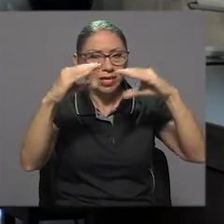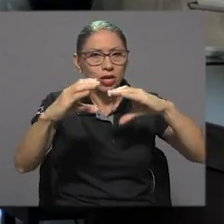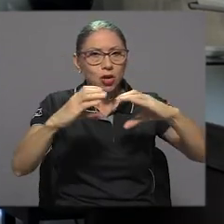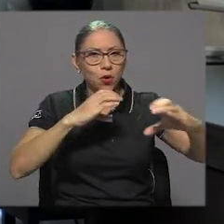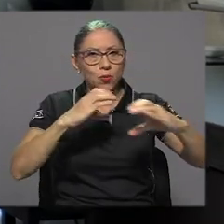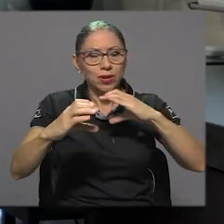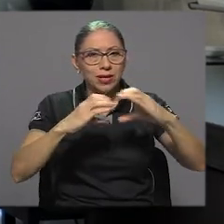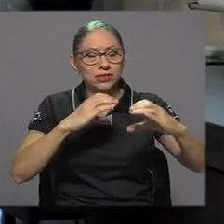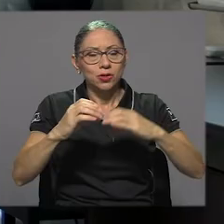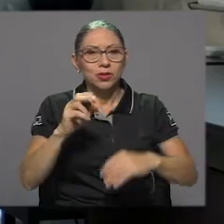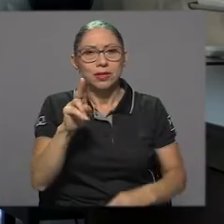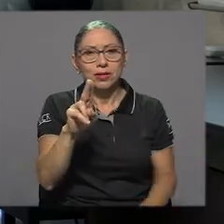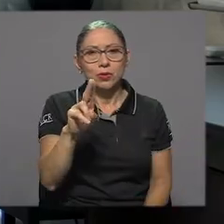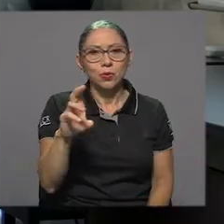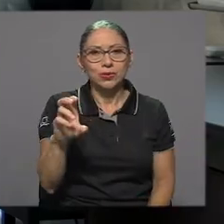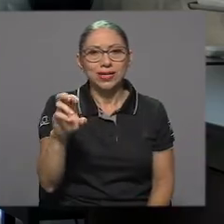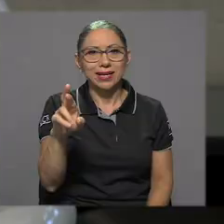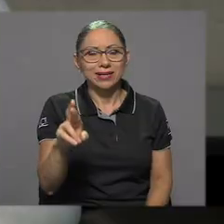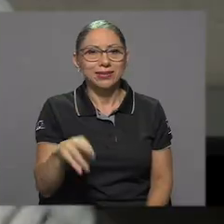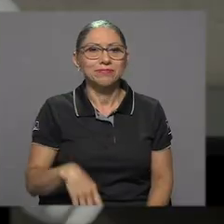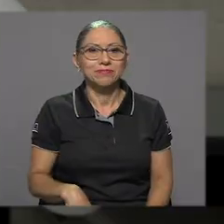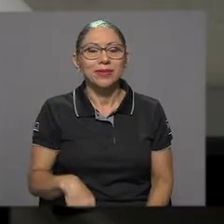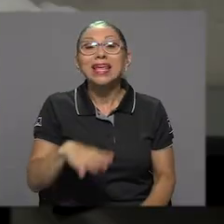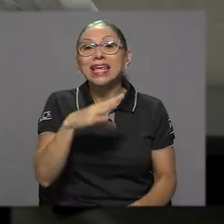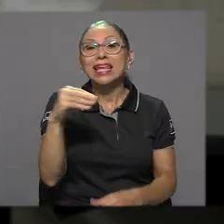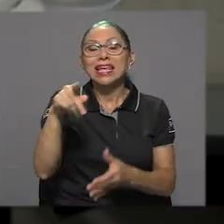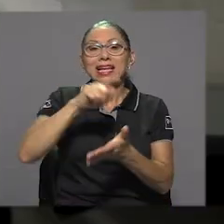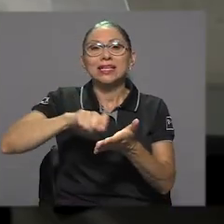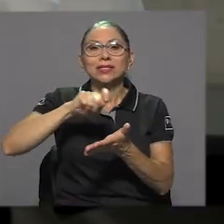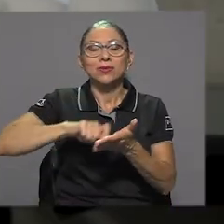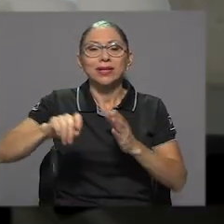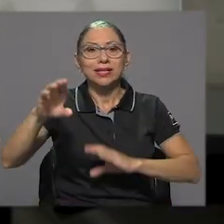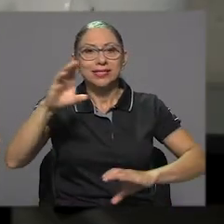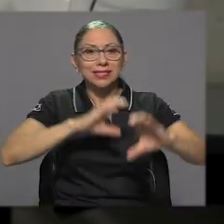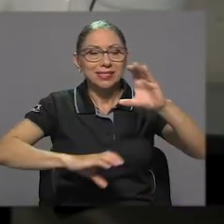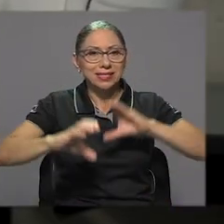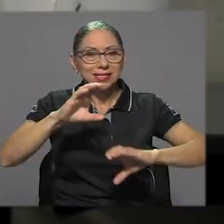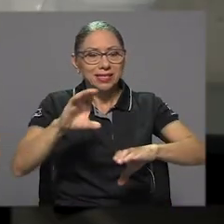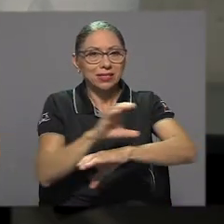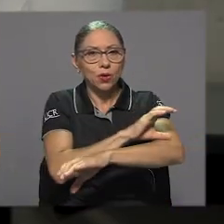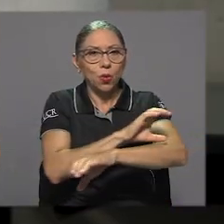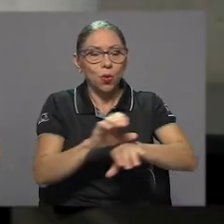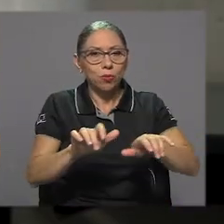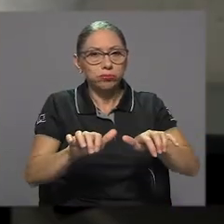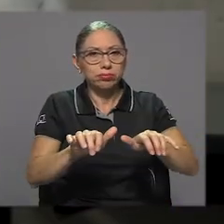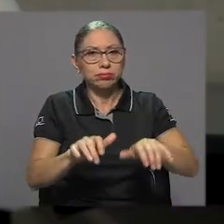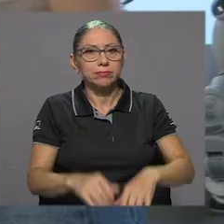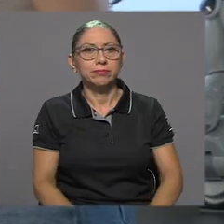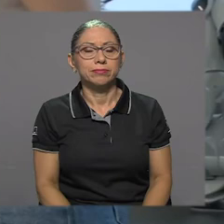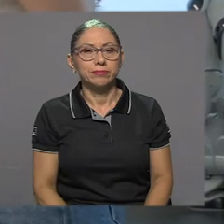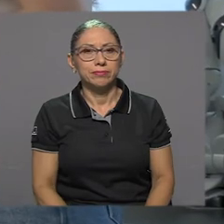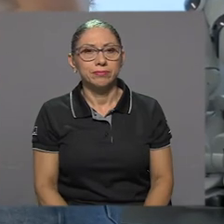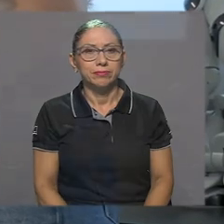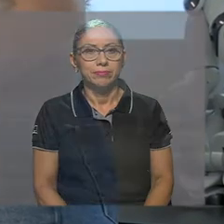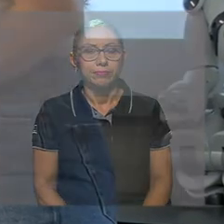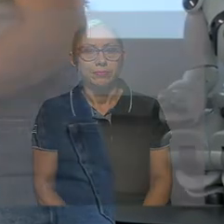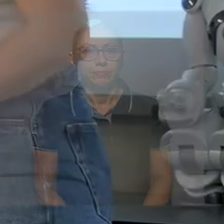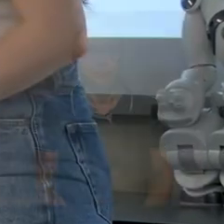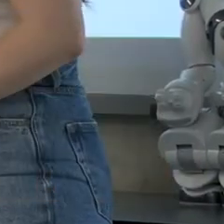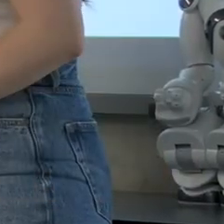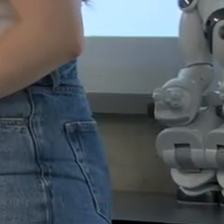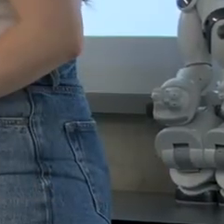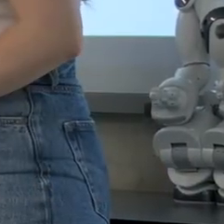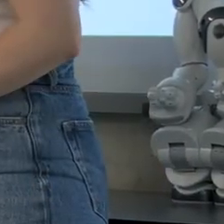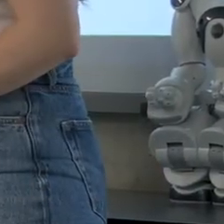de la Información y Comunicación de la UCR y la Escuela de Ciencias en Computación e Informática.